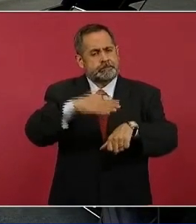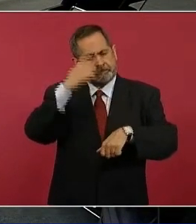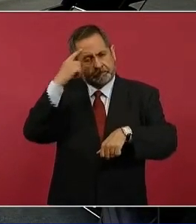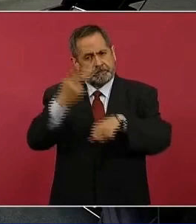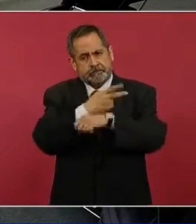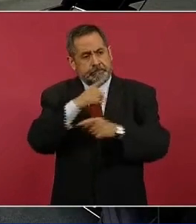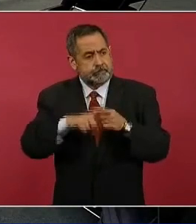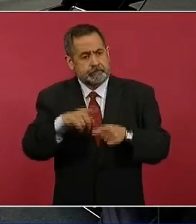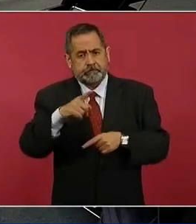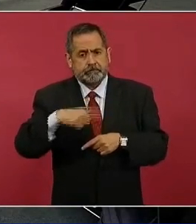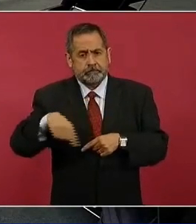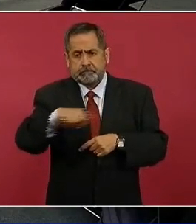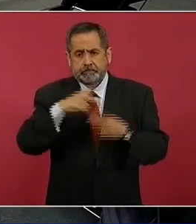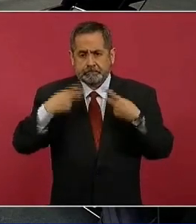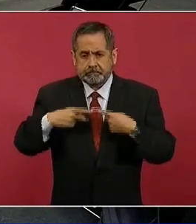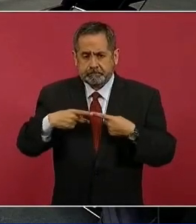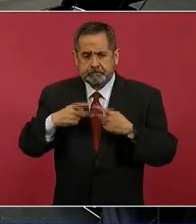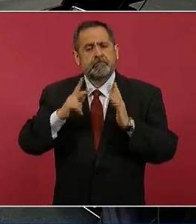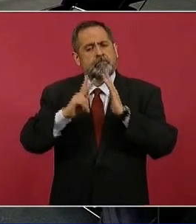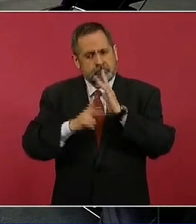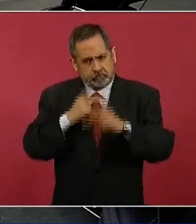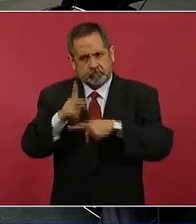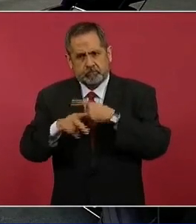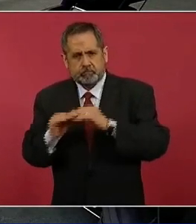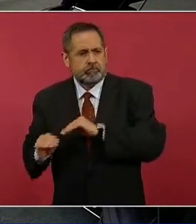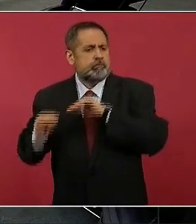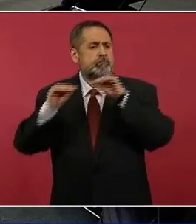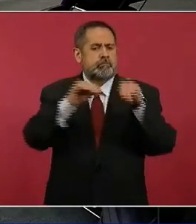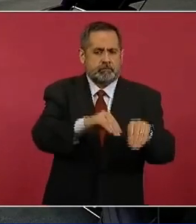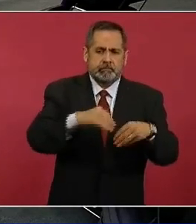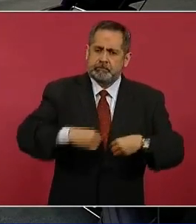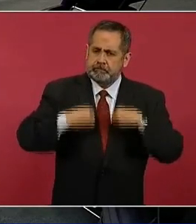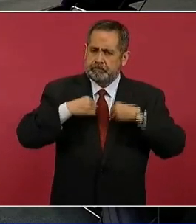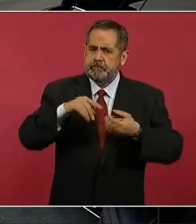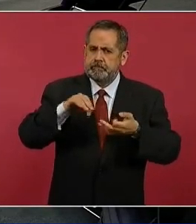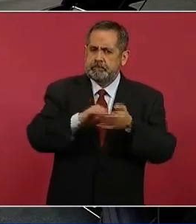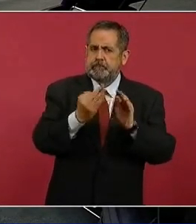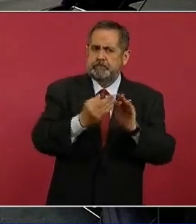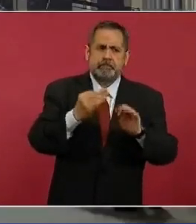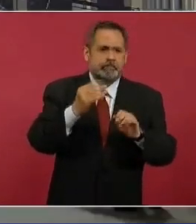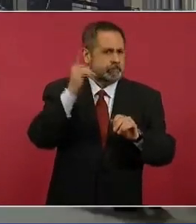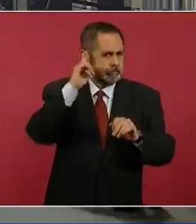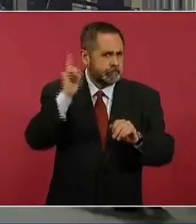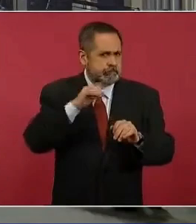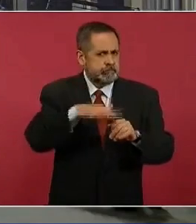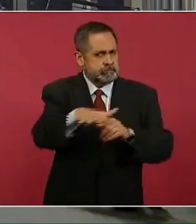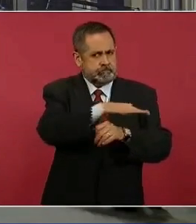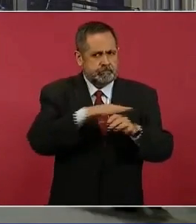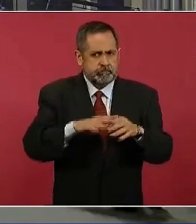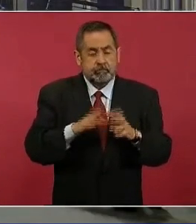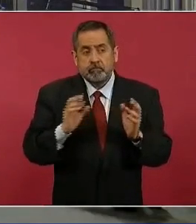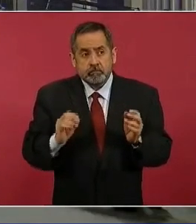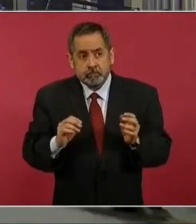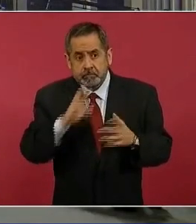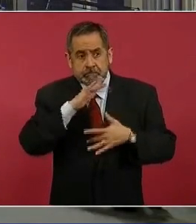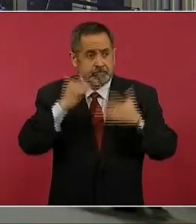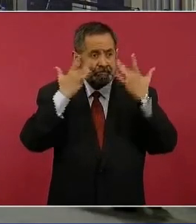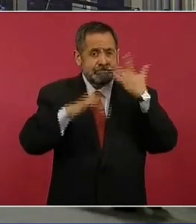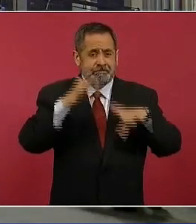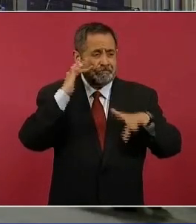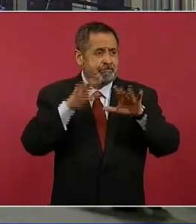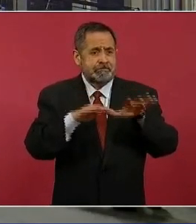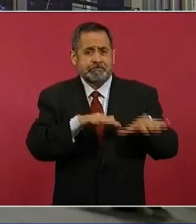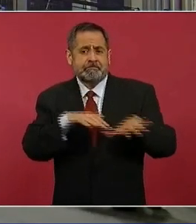personas para que puedan regresar a sus casas en el corto plazo, o si la recomendación es que de plano sí se salgan en lo que